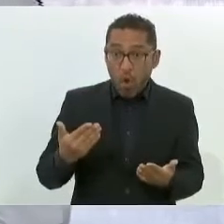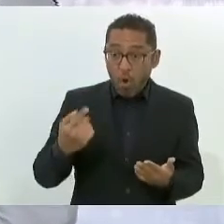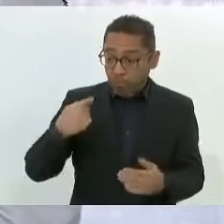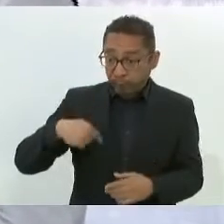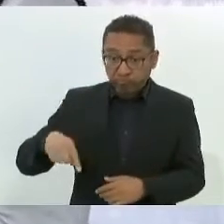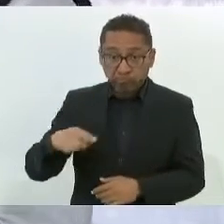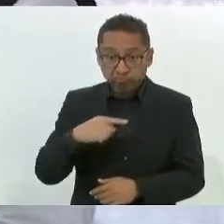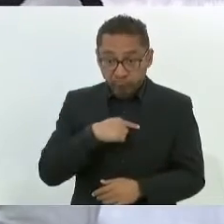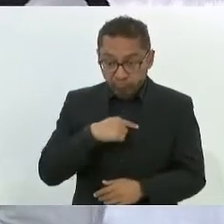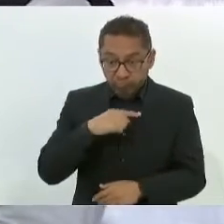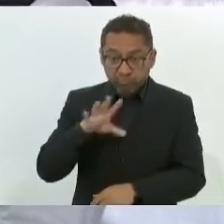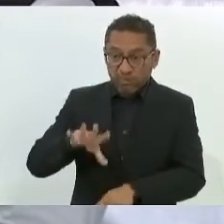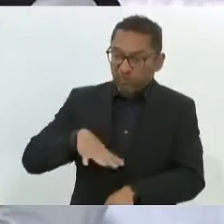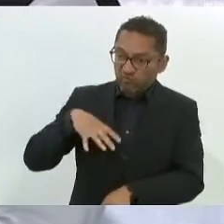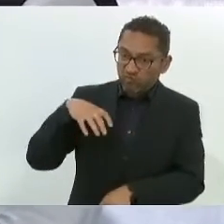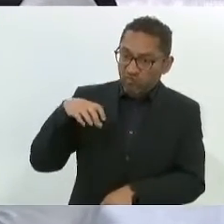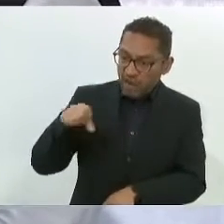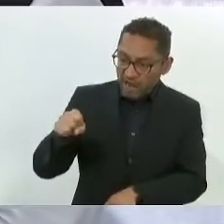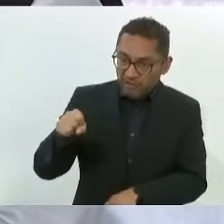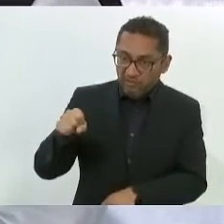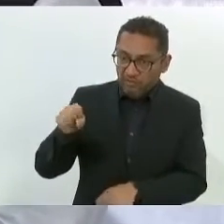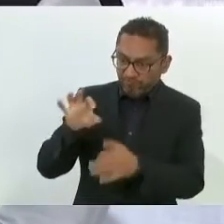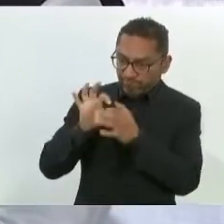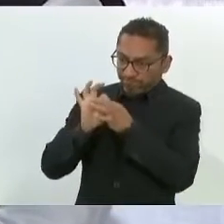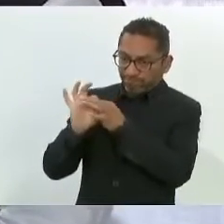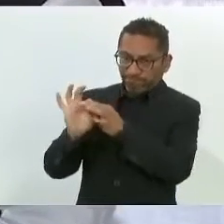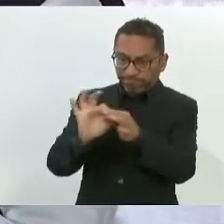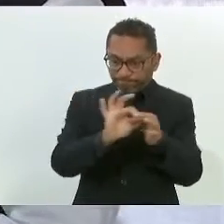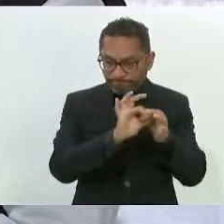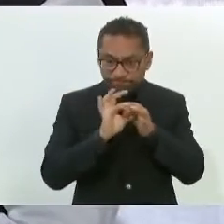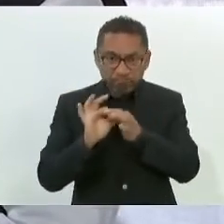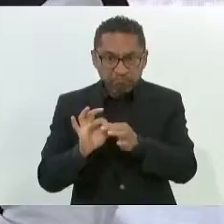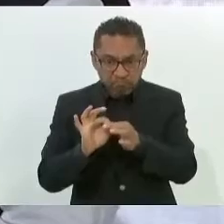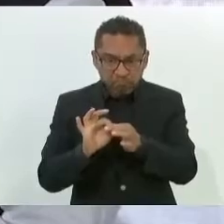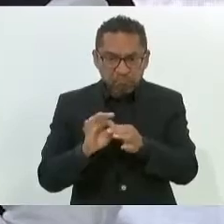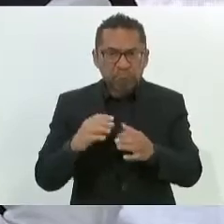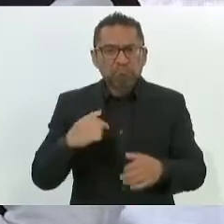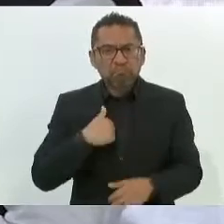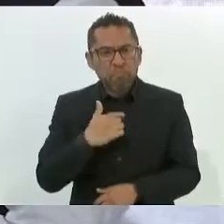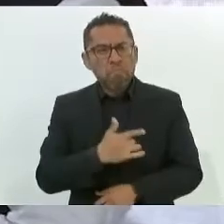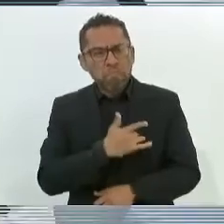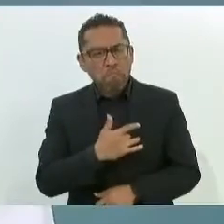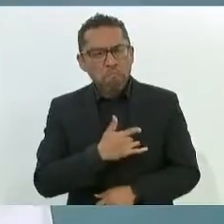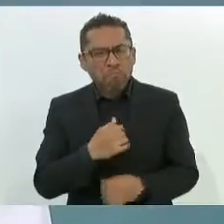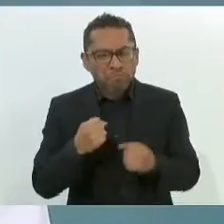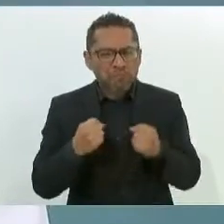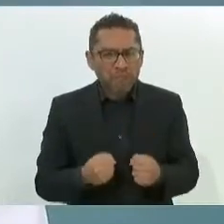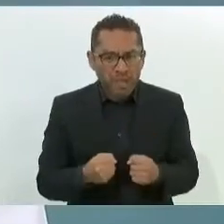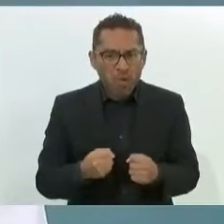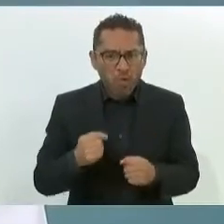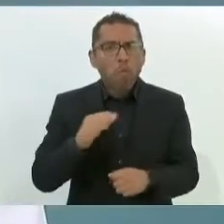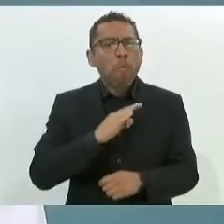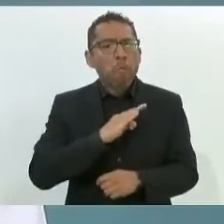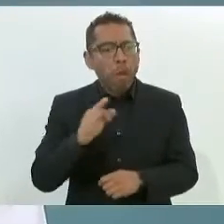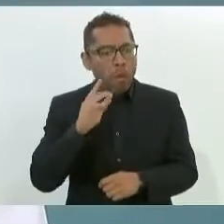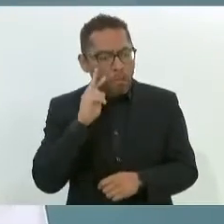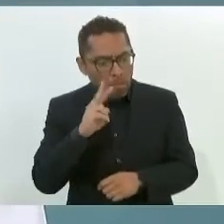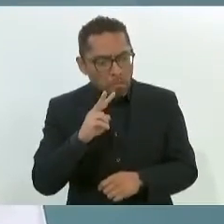coordinado, este esfuerzo compartido, estoy seguro que vamos a tener resultados